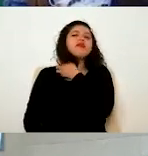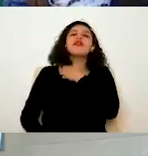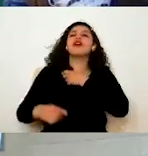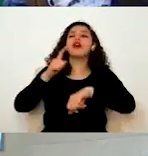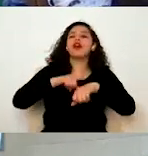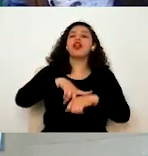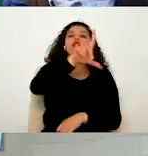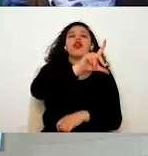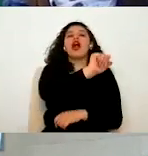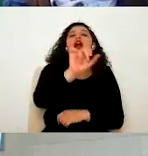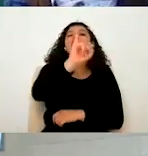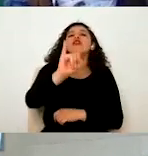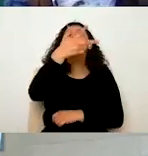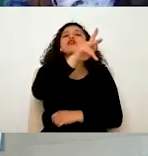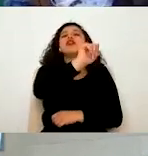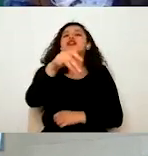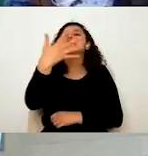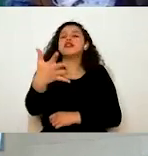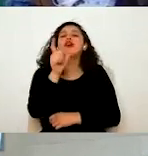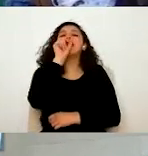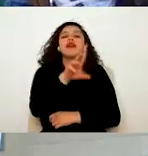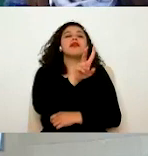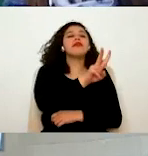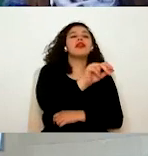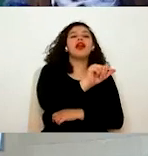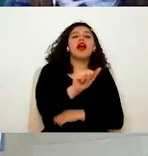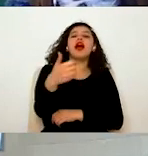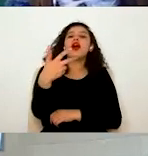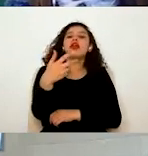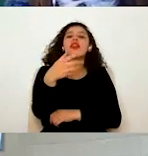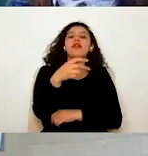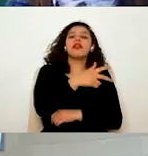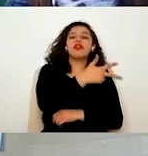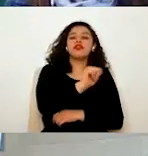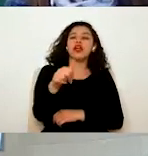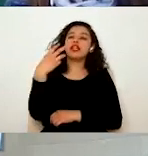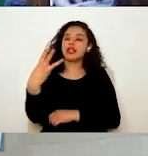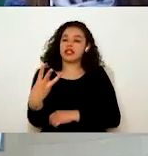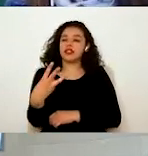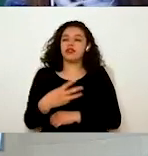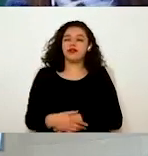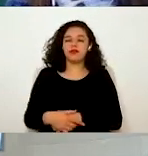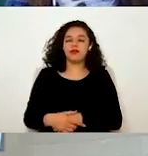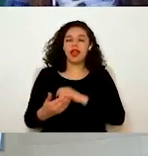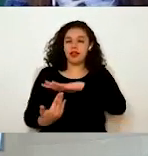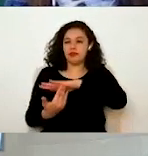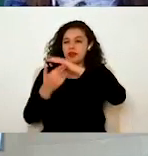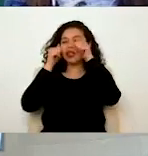lunes a jueves de 8 a 5 y viernes de 8 a 3. Estamos dando atención en mesa de ayuda.